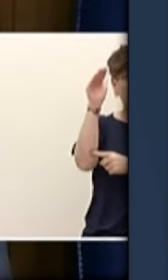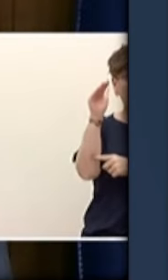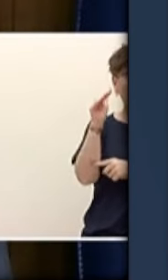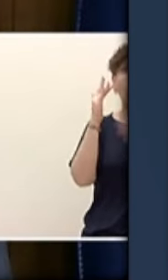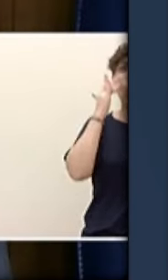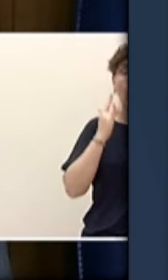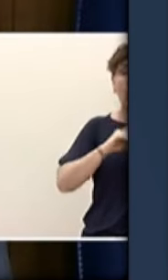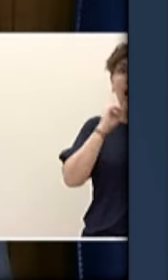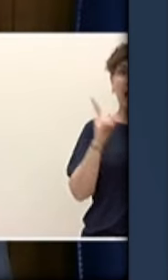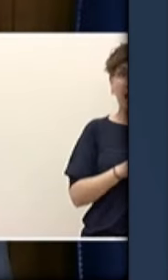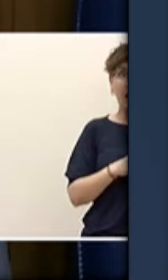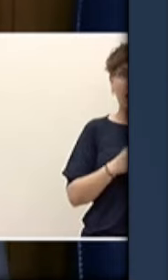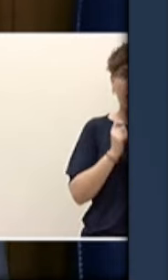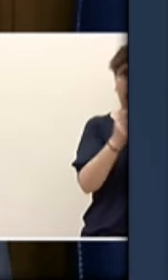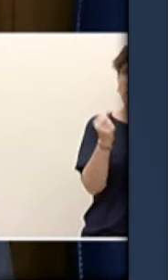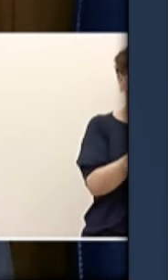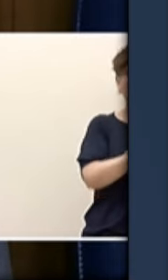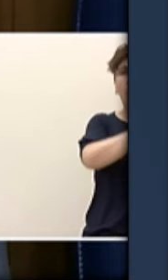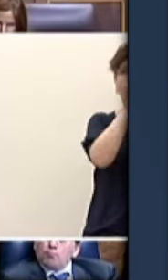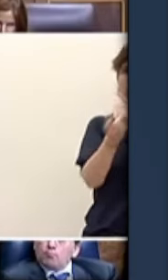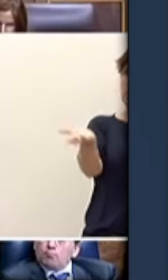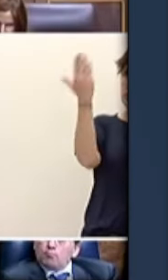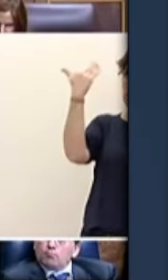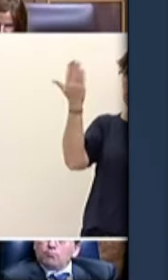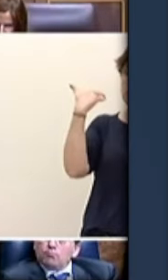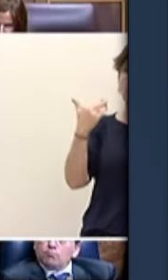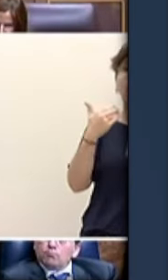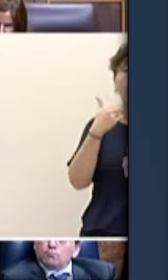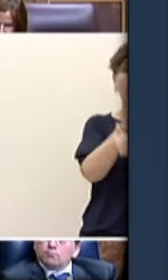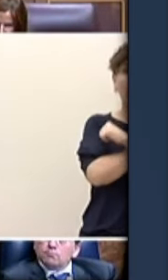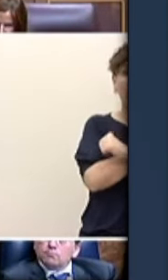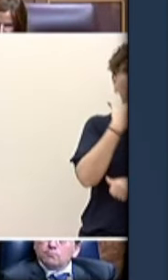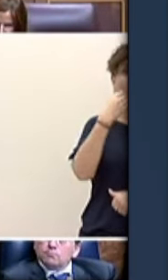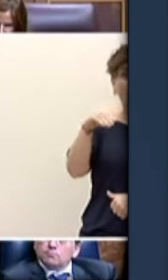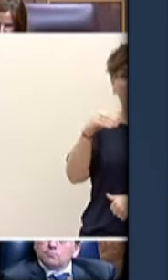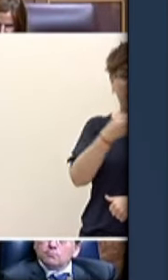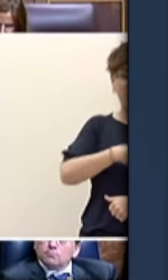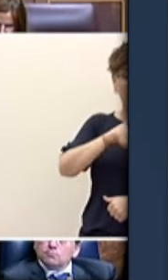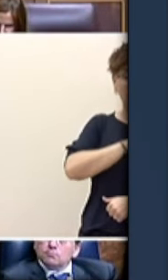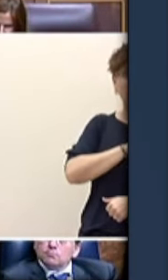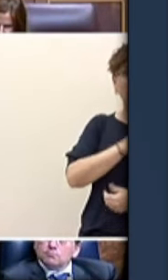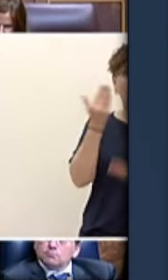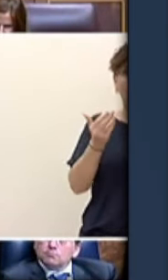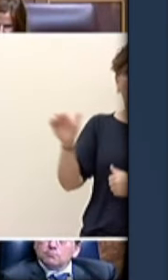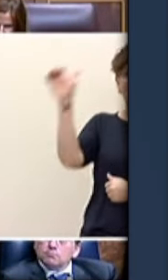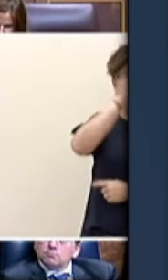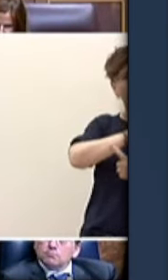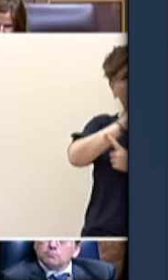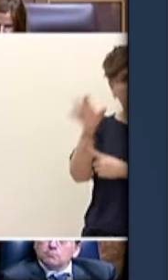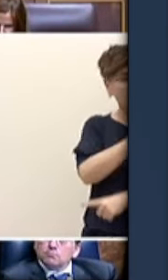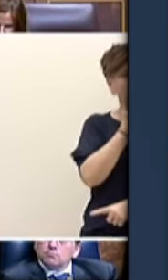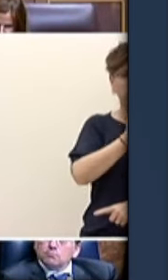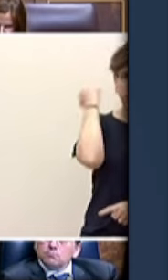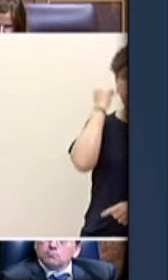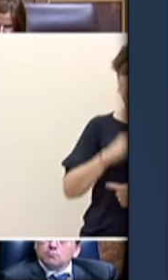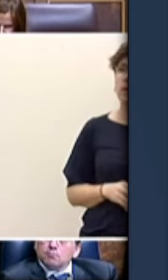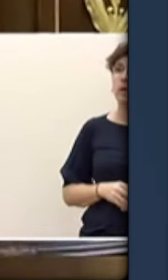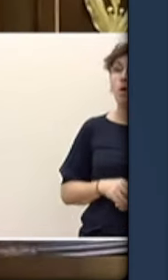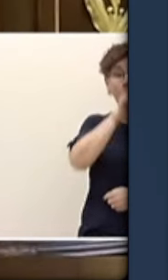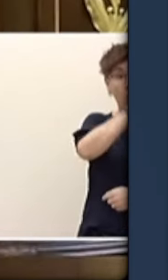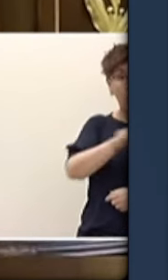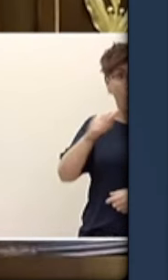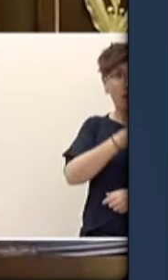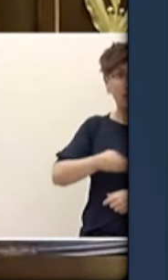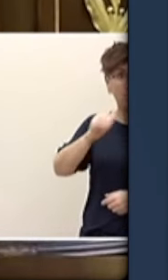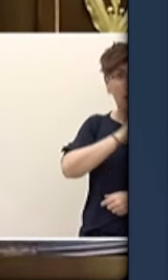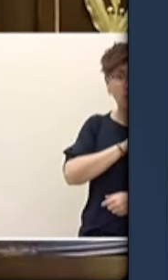es el mayor de Europa y que los jóvenes españoles se van. Ocultan que los españoles tienen dificultades para llegar a final de mes, para poder acceder a una vivienda